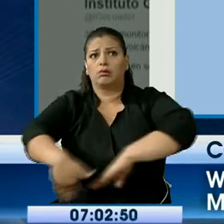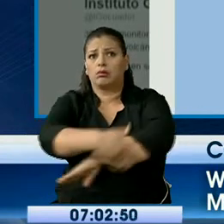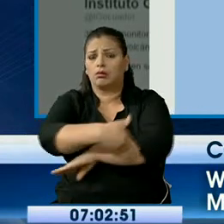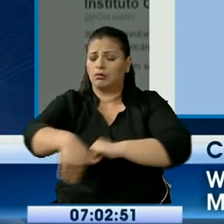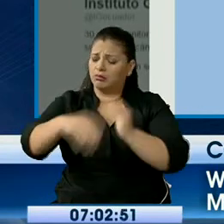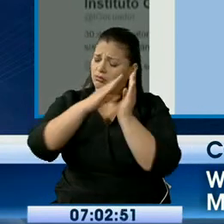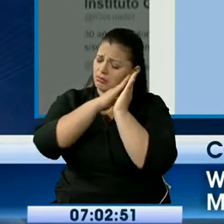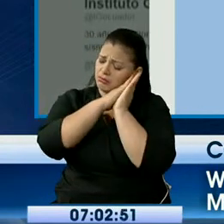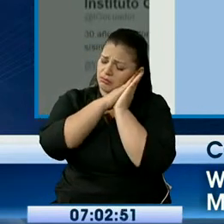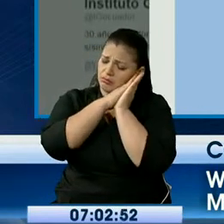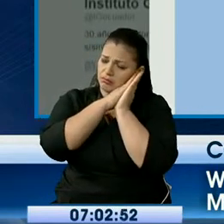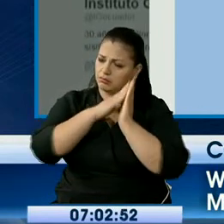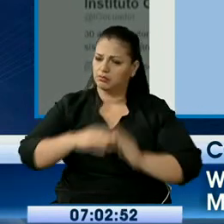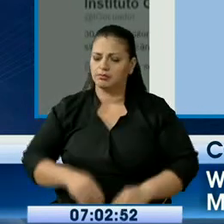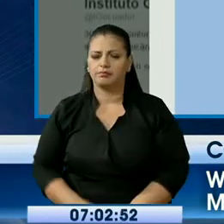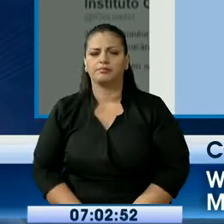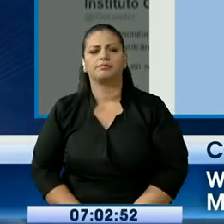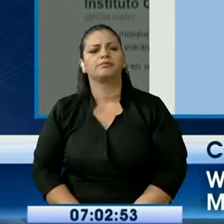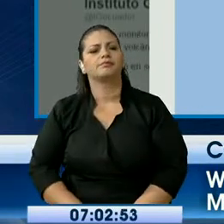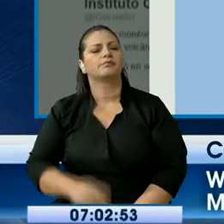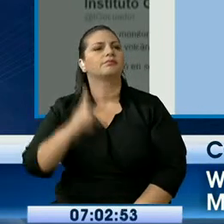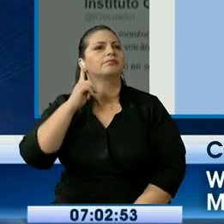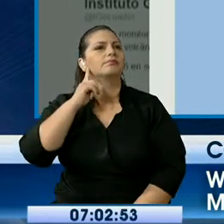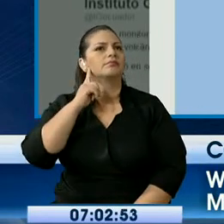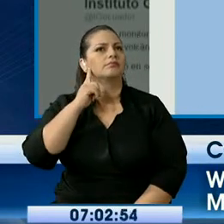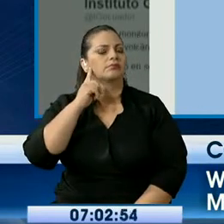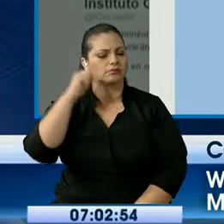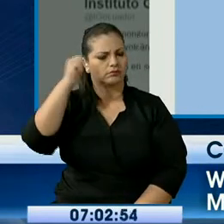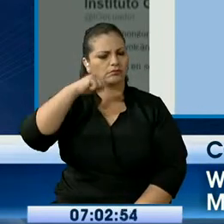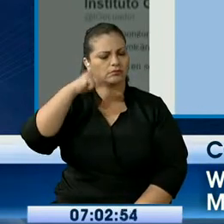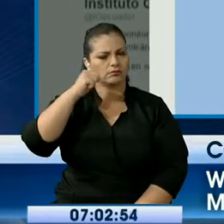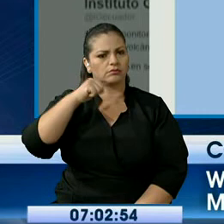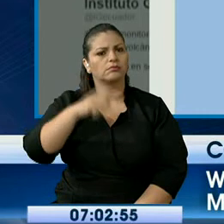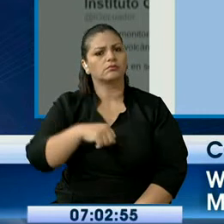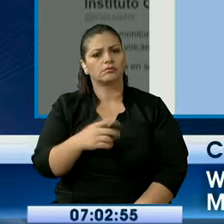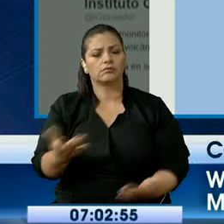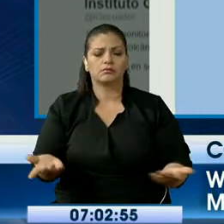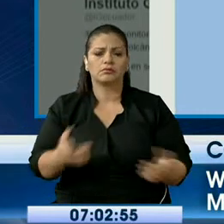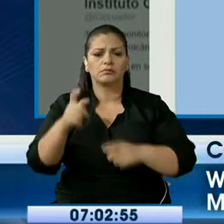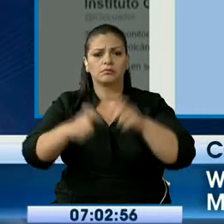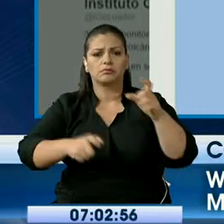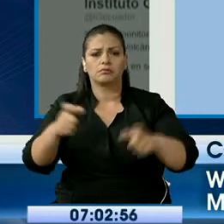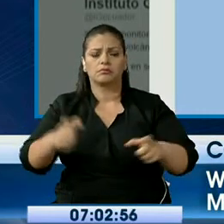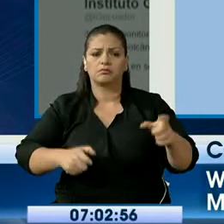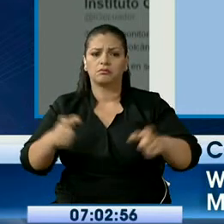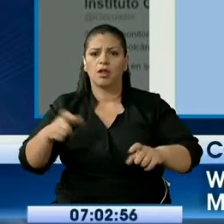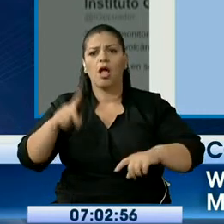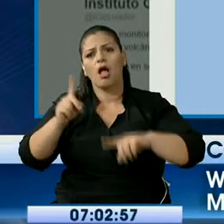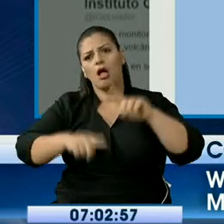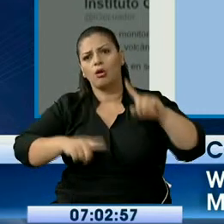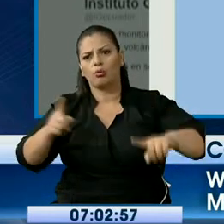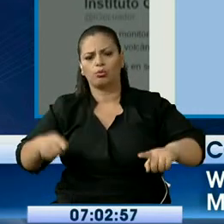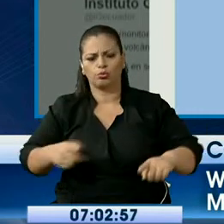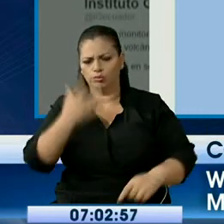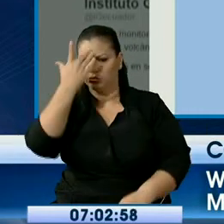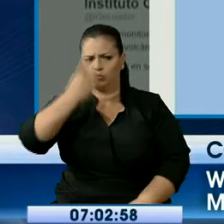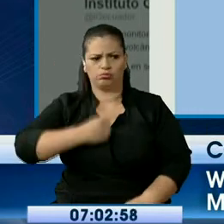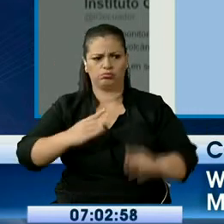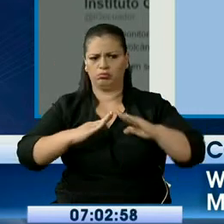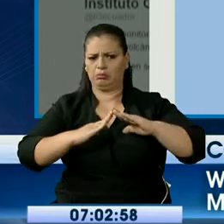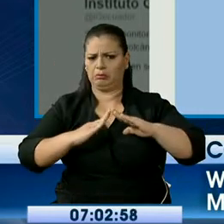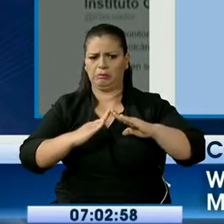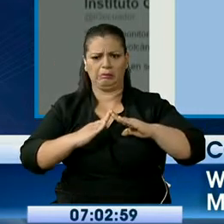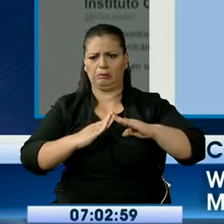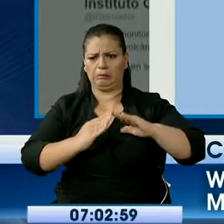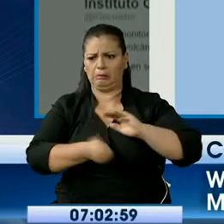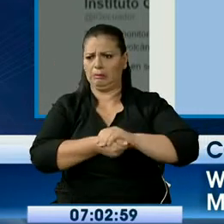Conocemos que hubo un violente que salió a las calles. Que había regresado ahora a que conocían. cuando estábamos a la ley, se habían llevado a